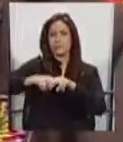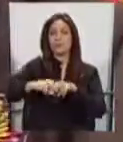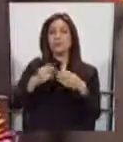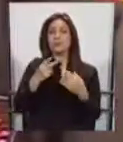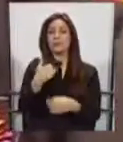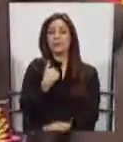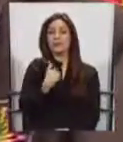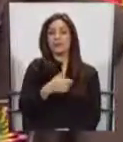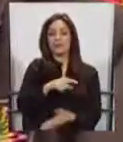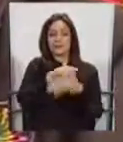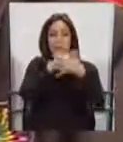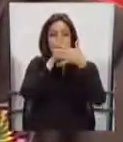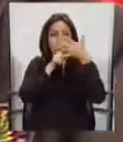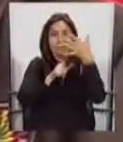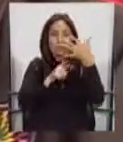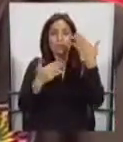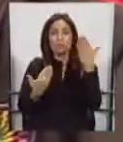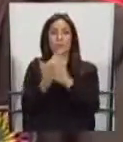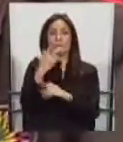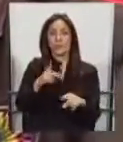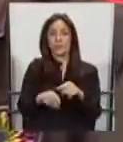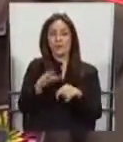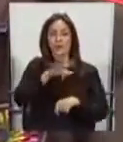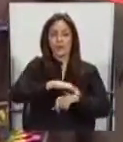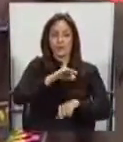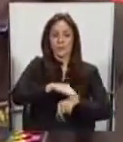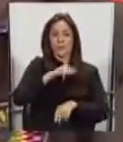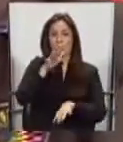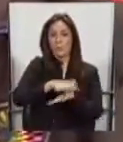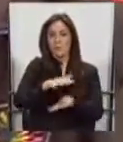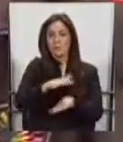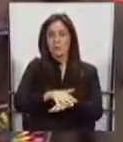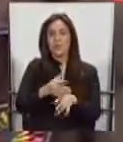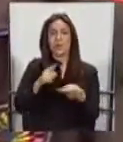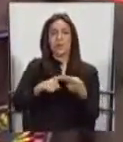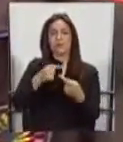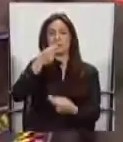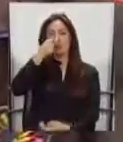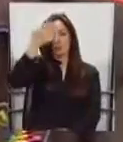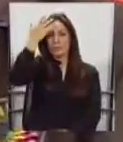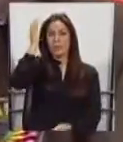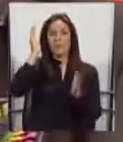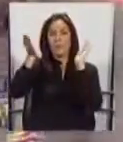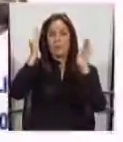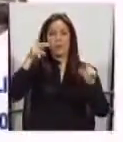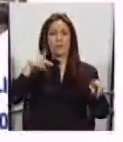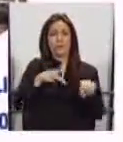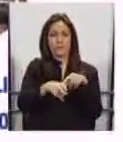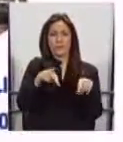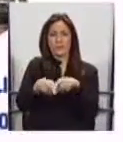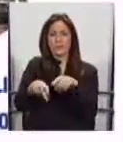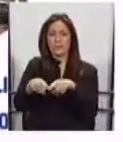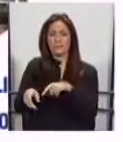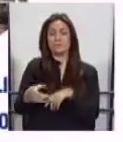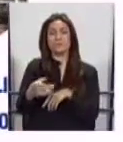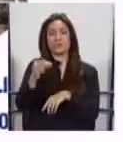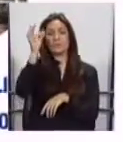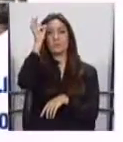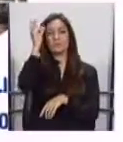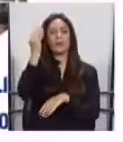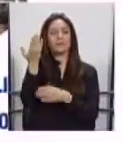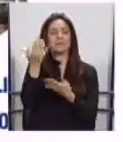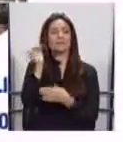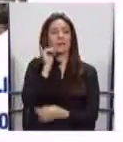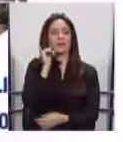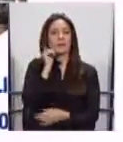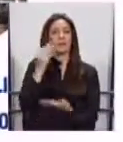Llevamos 5 nuevos hospitales inaugurados, Quevedo, Machala, San Francisco, Santo Domingo y Bahoyo. 3 hospitales del día, Efraín Jurado de Guayaquil, San